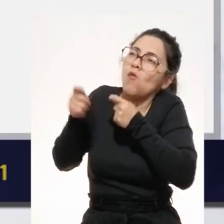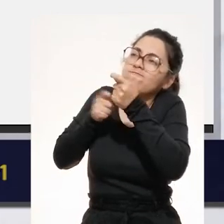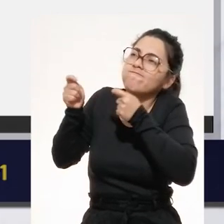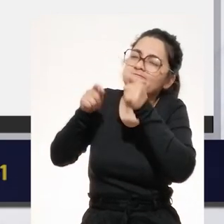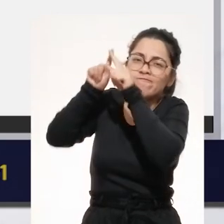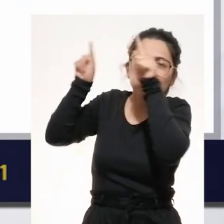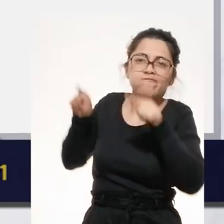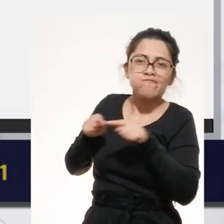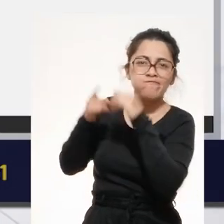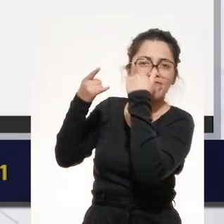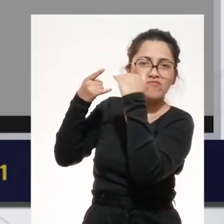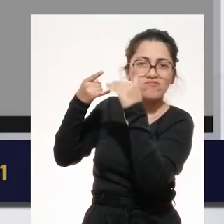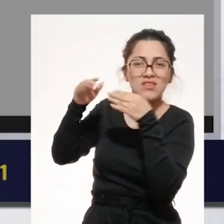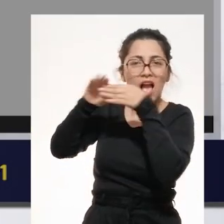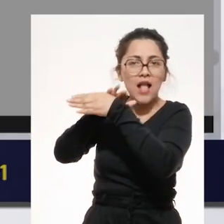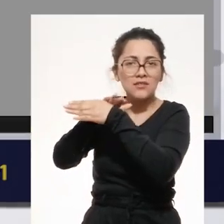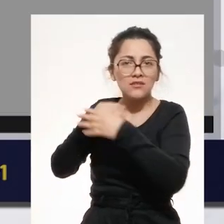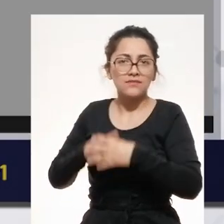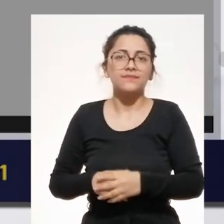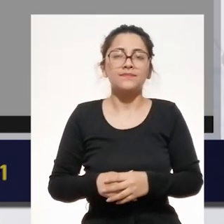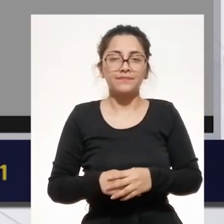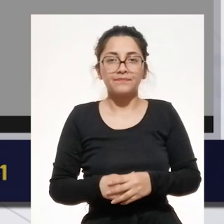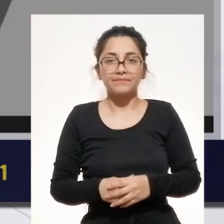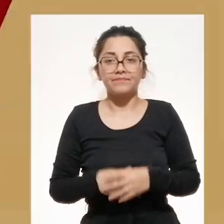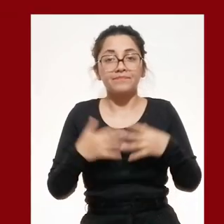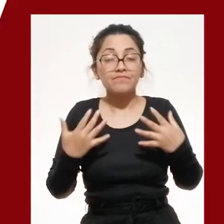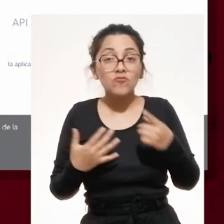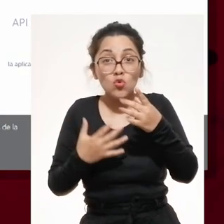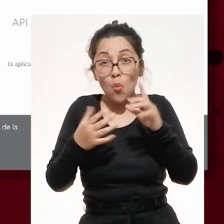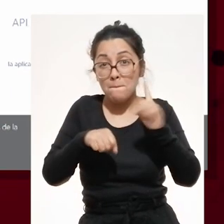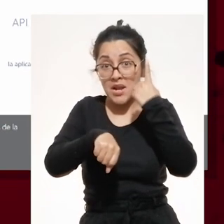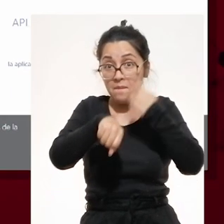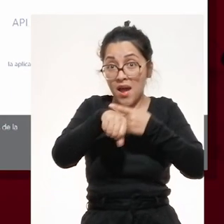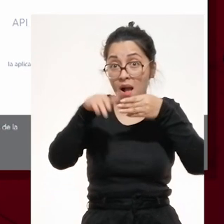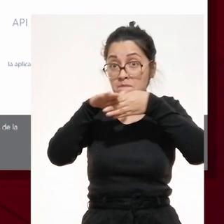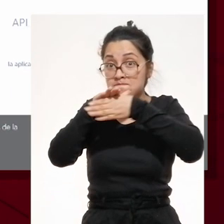herramientas y recursos para la gestión de sus aulas virtuales.